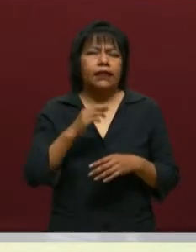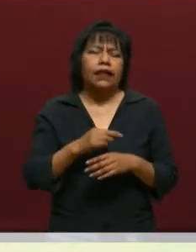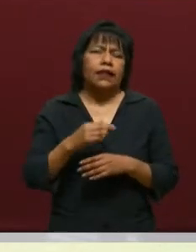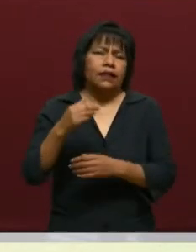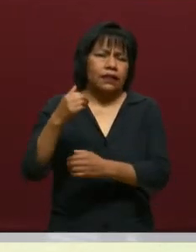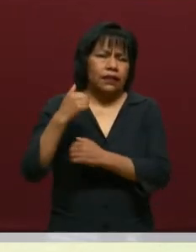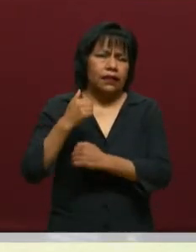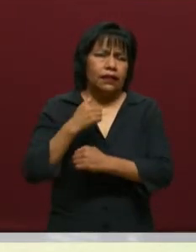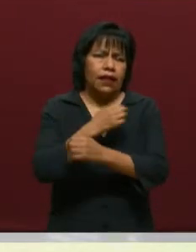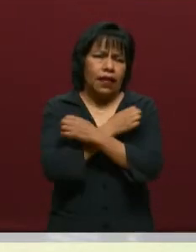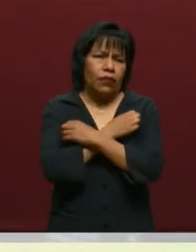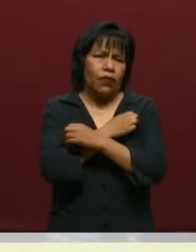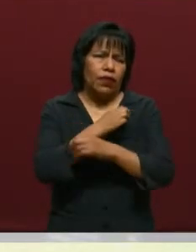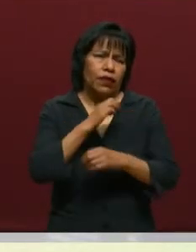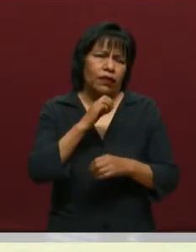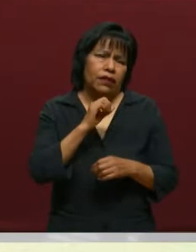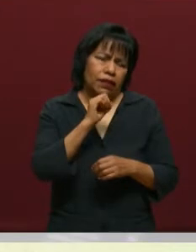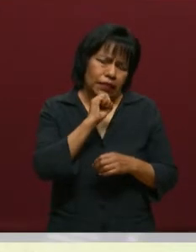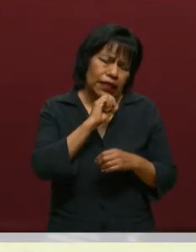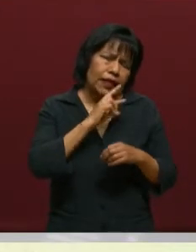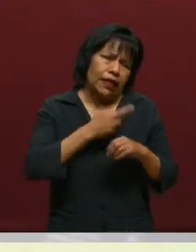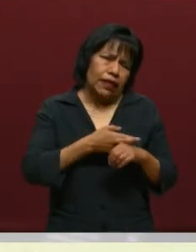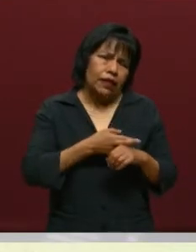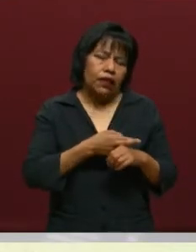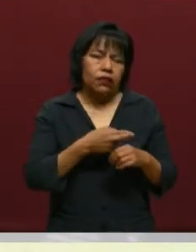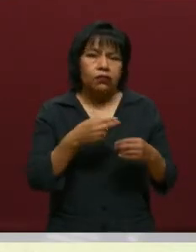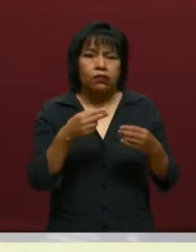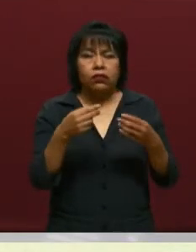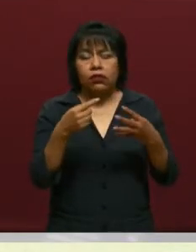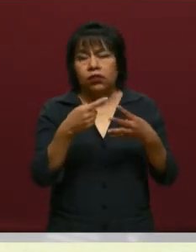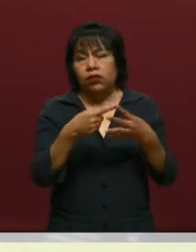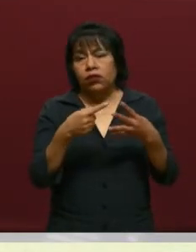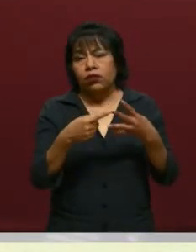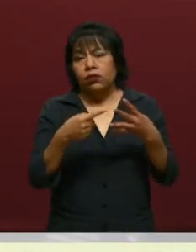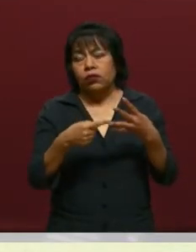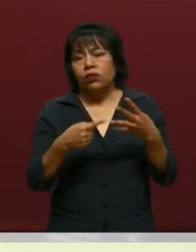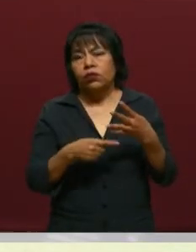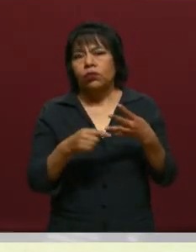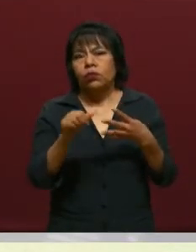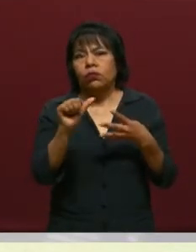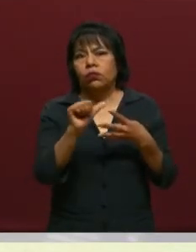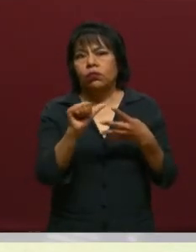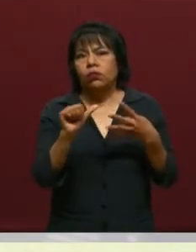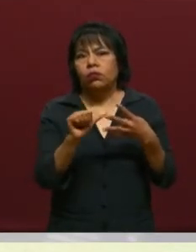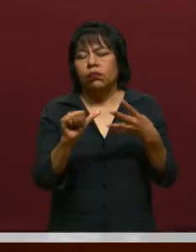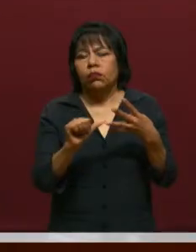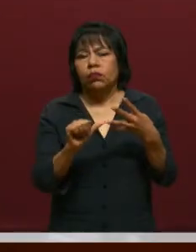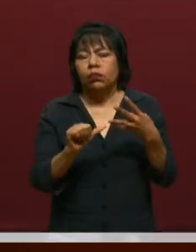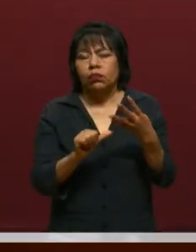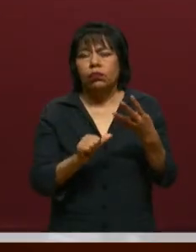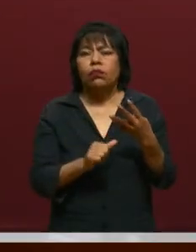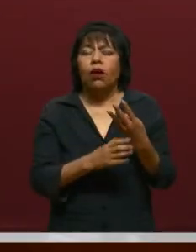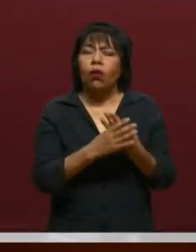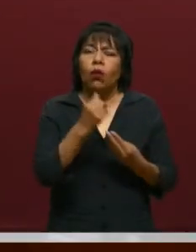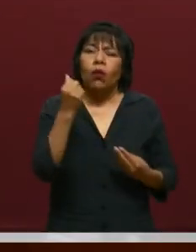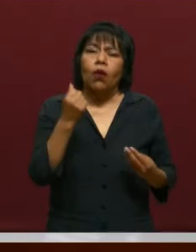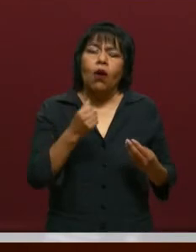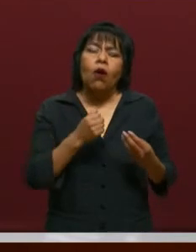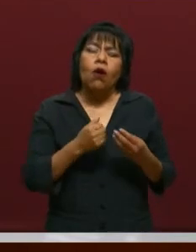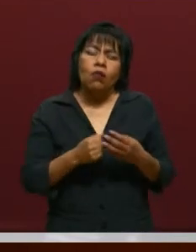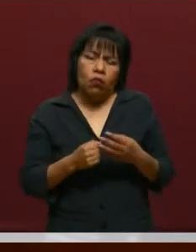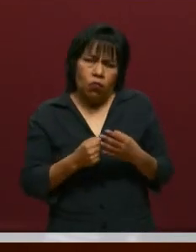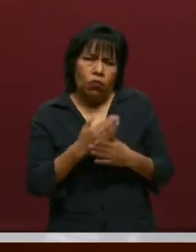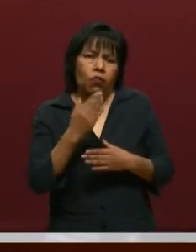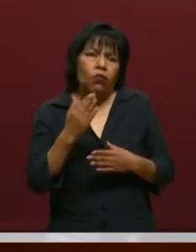oportuna. Él expresaba con respecto a las 4A para esta nueva, a este nuevo, esta nueva forma de